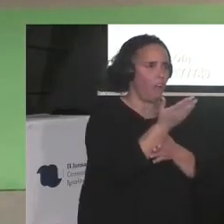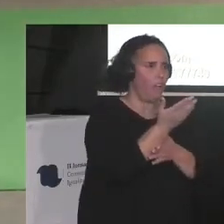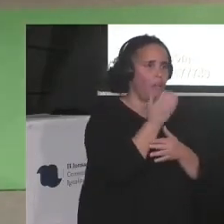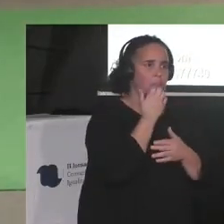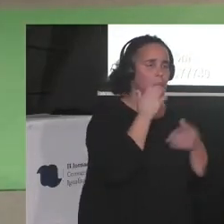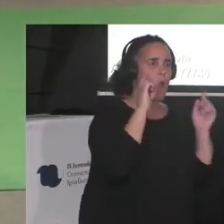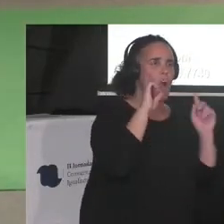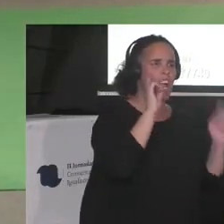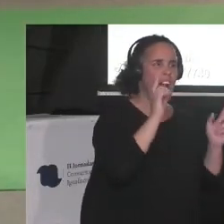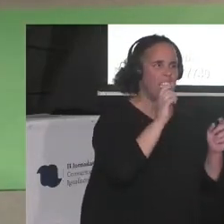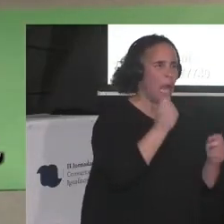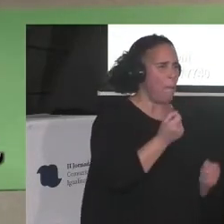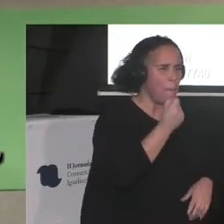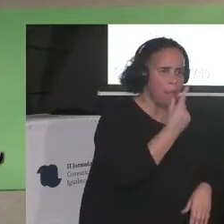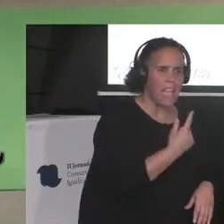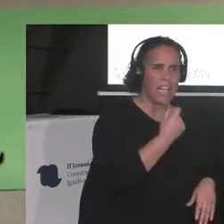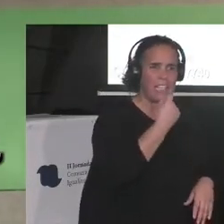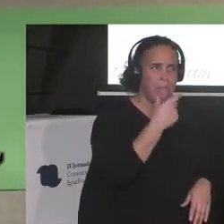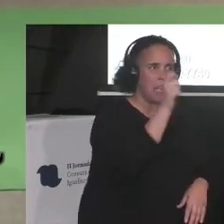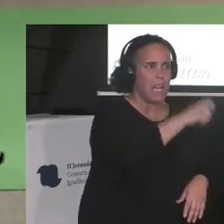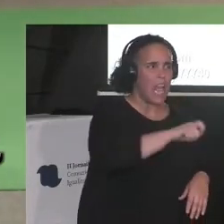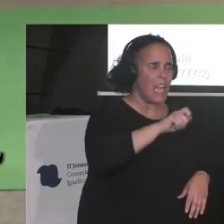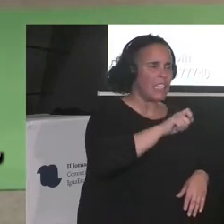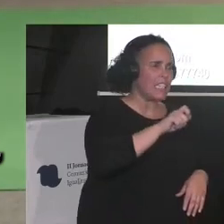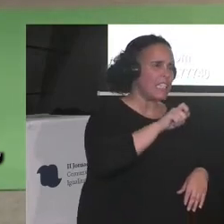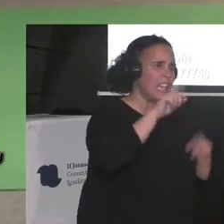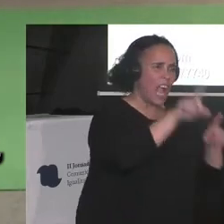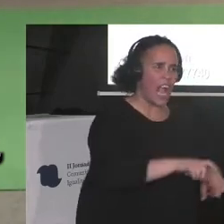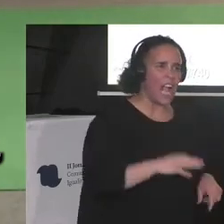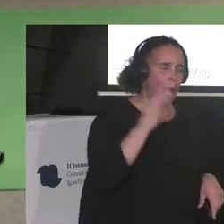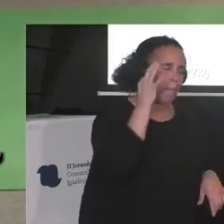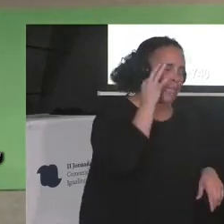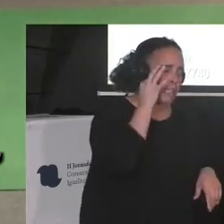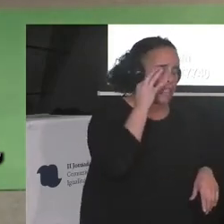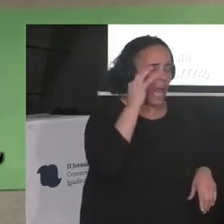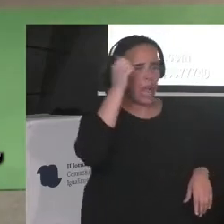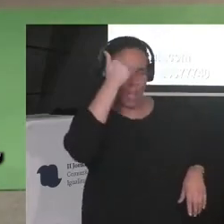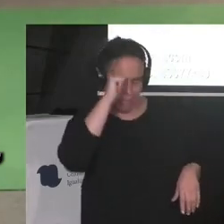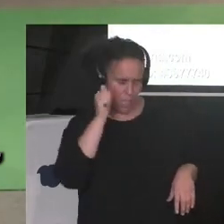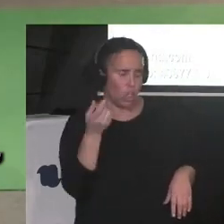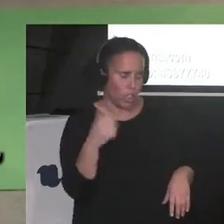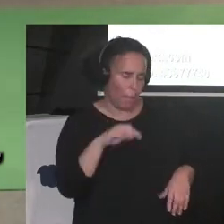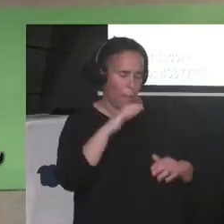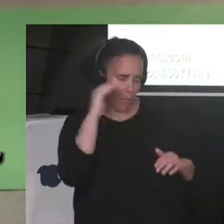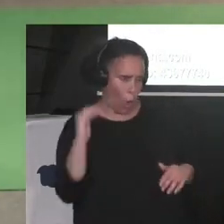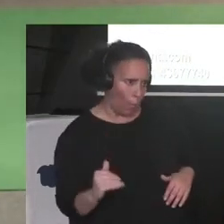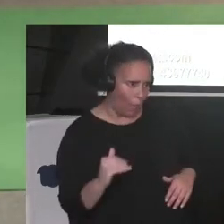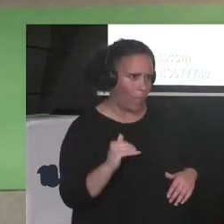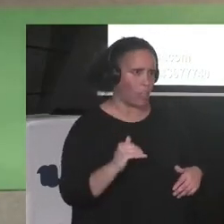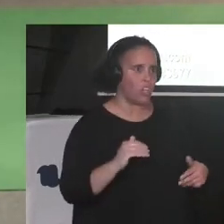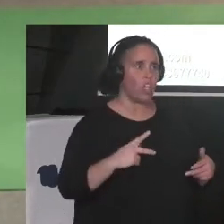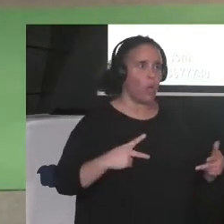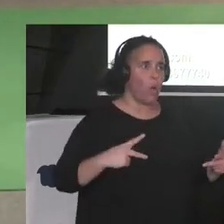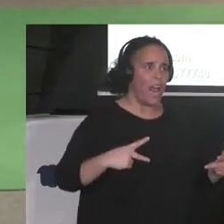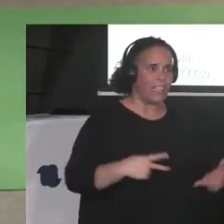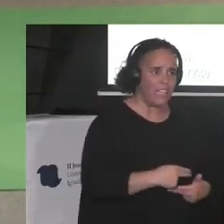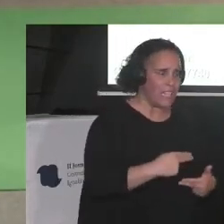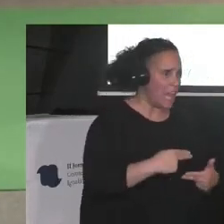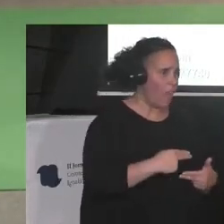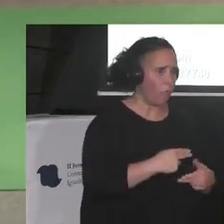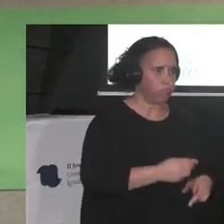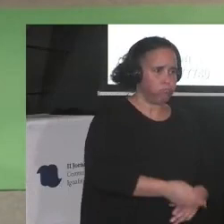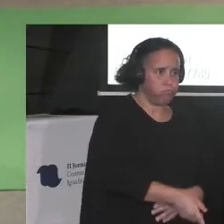de campesinas y campesinos también, aunque muchos menos, esterilizados a la fuerza durante el gobierno